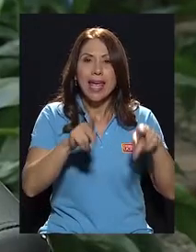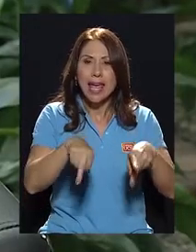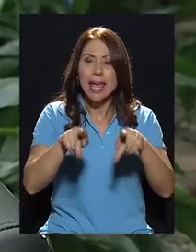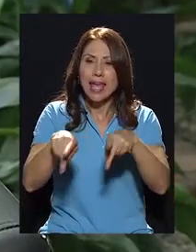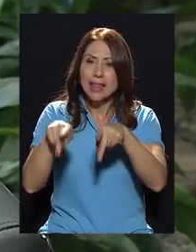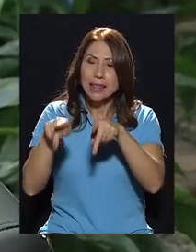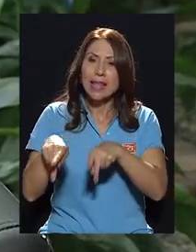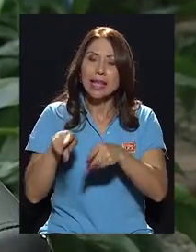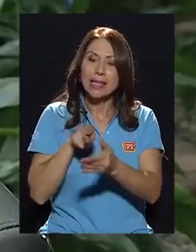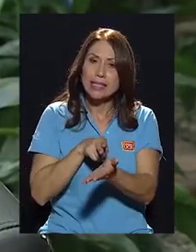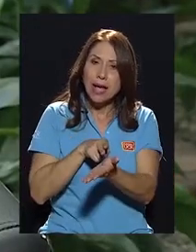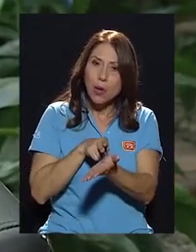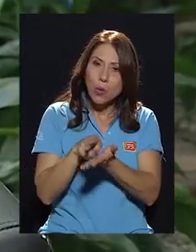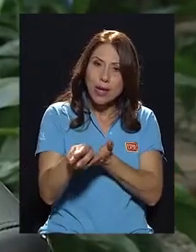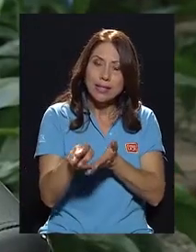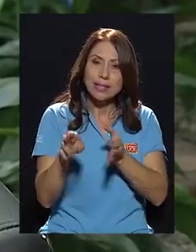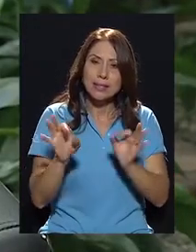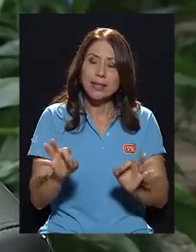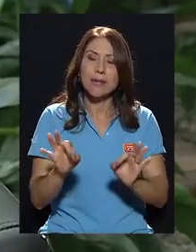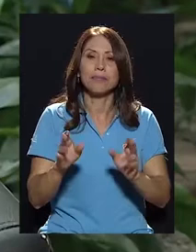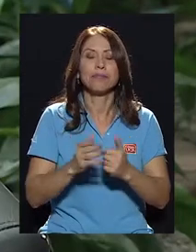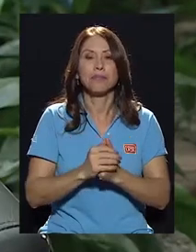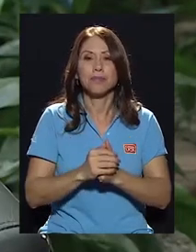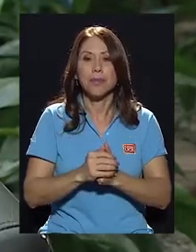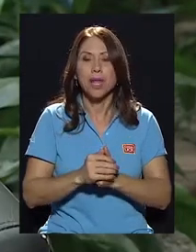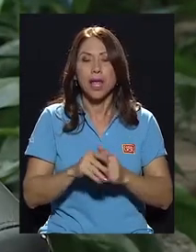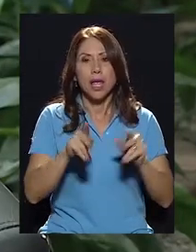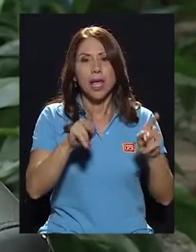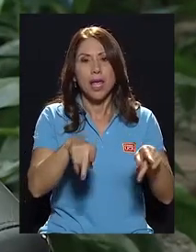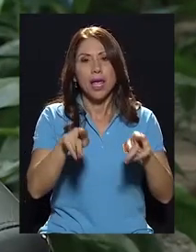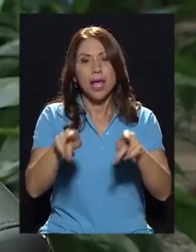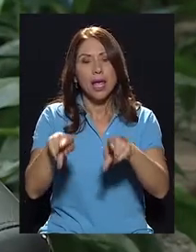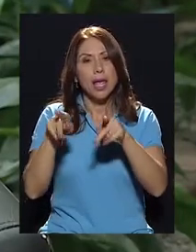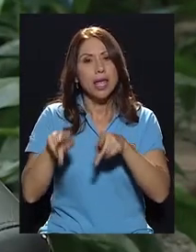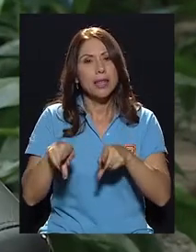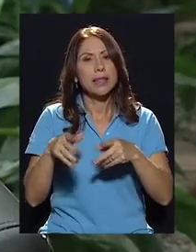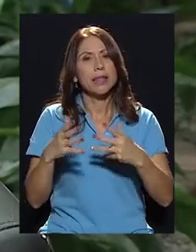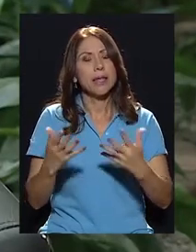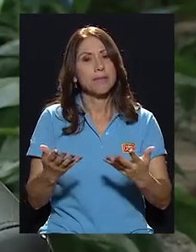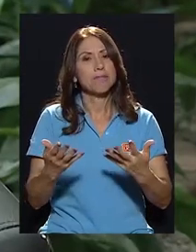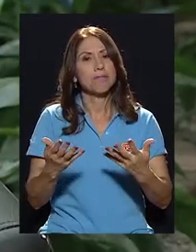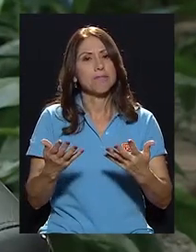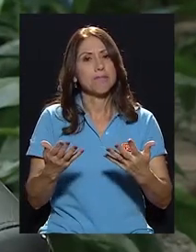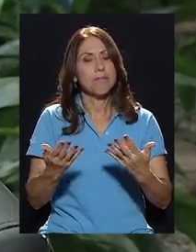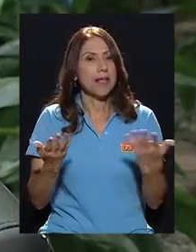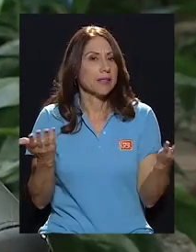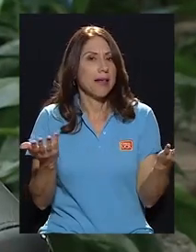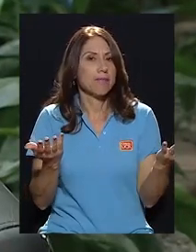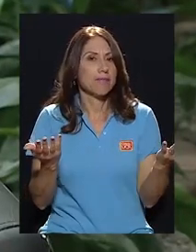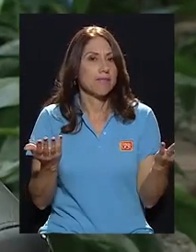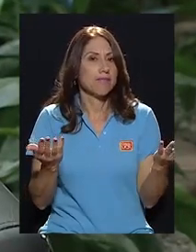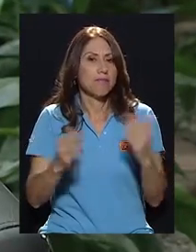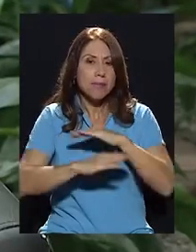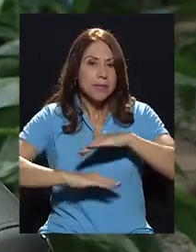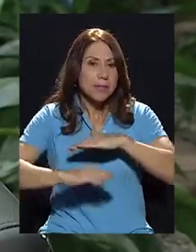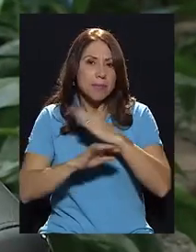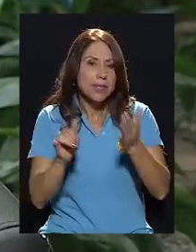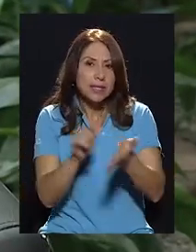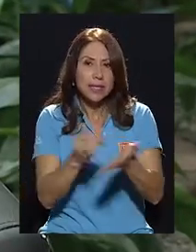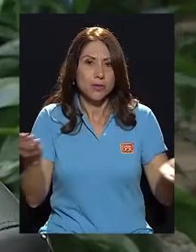gente que sea honesta, gente que sea básicamente honesta.